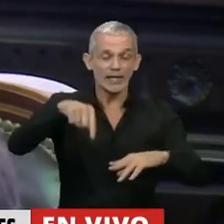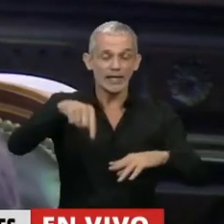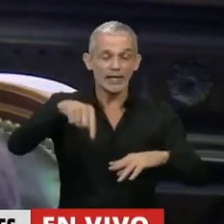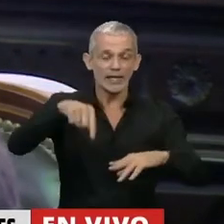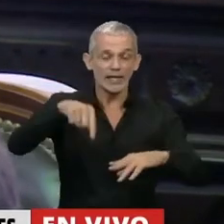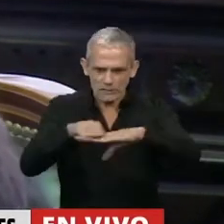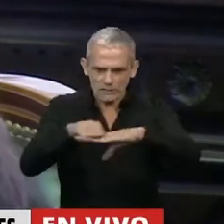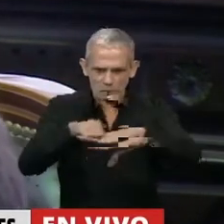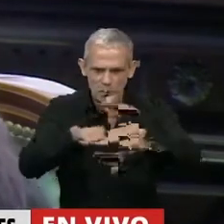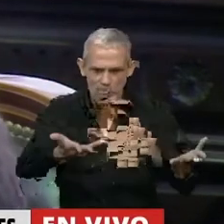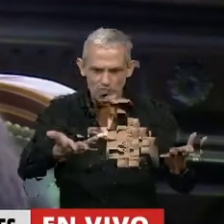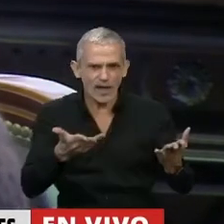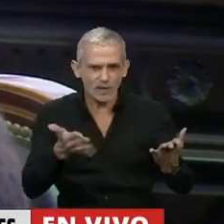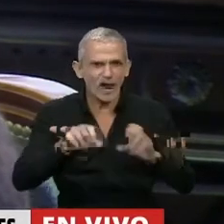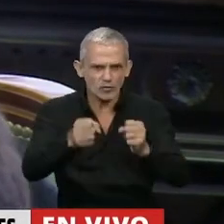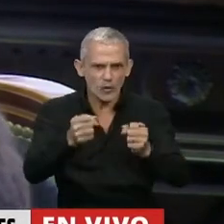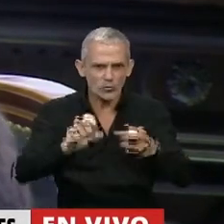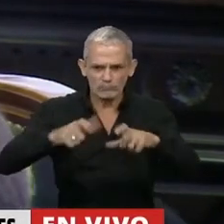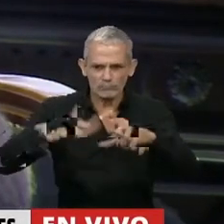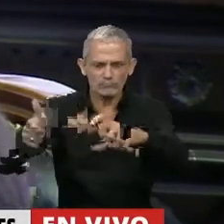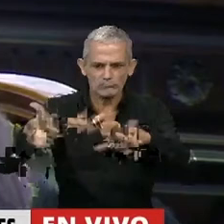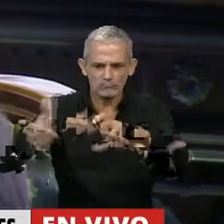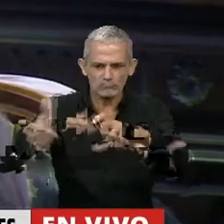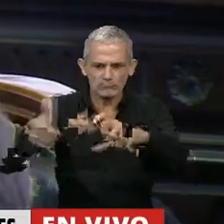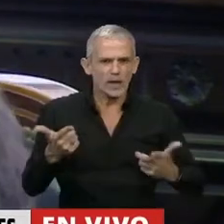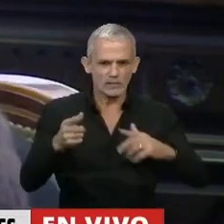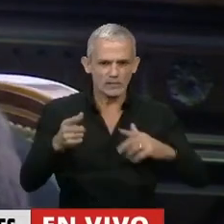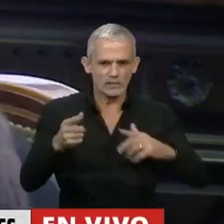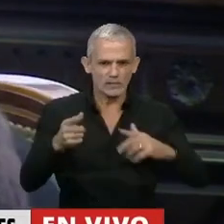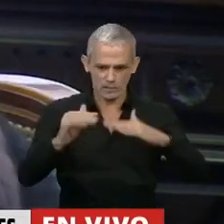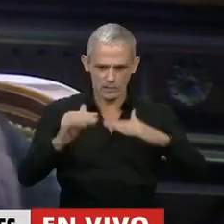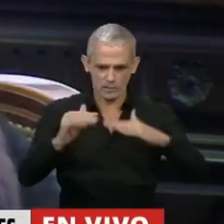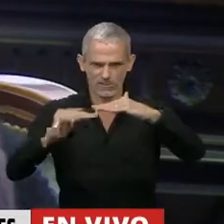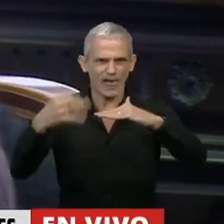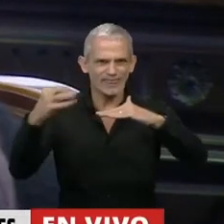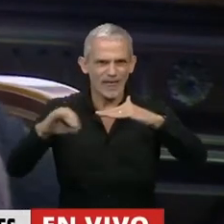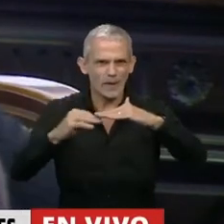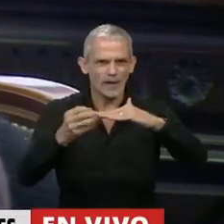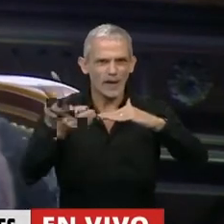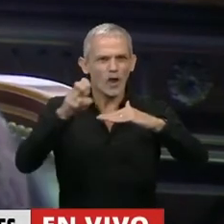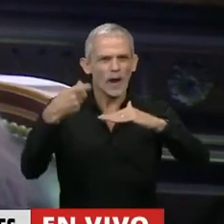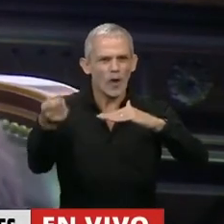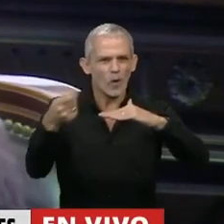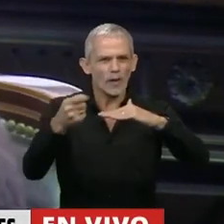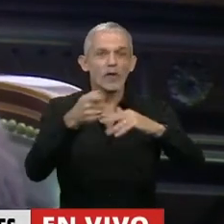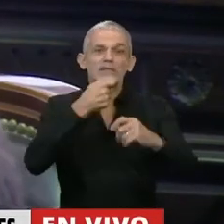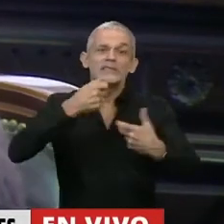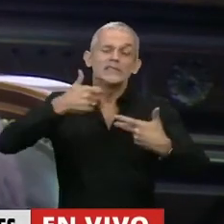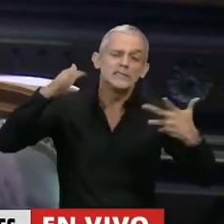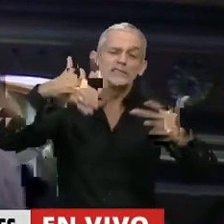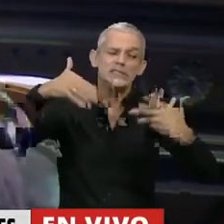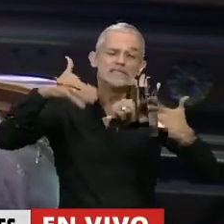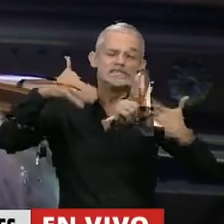cifra fija no está y claramente ha quedado por debajo de lo que correspondía si se aplicaba